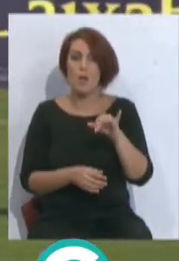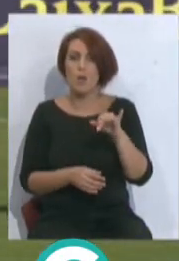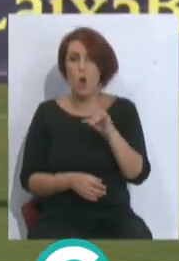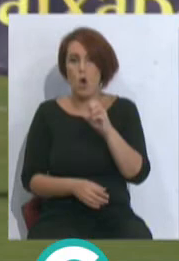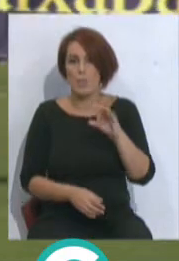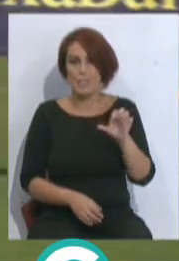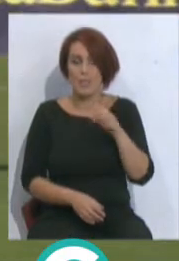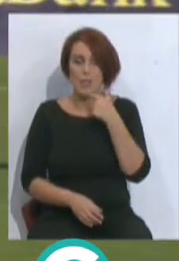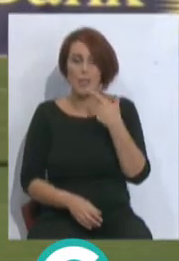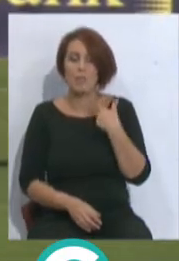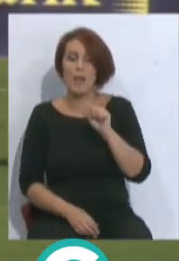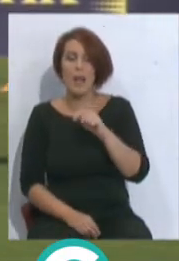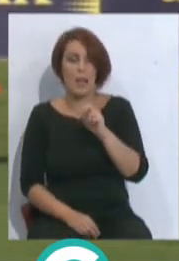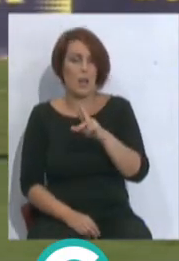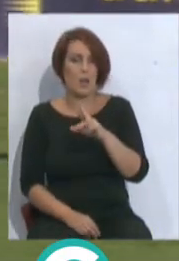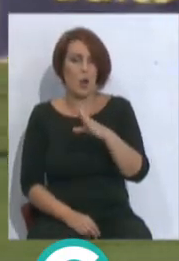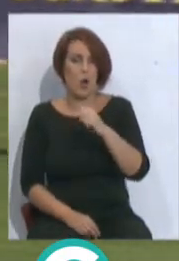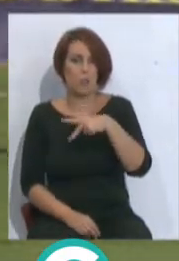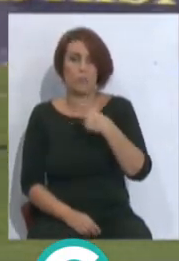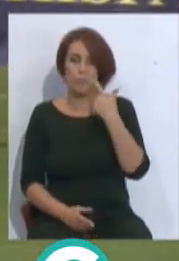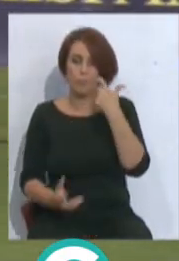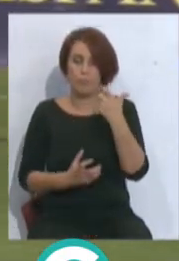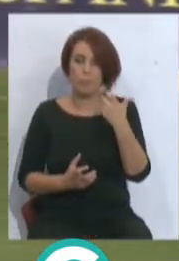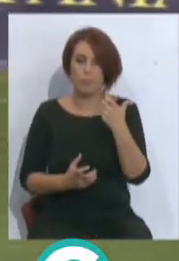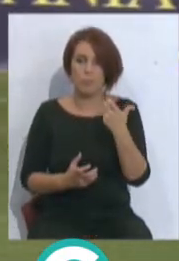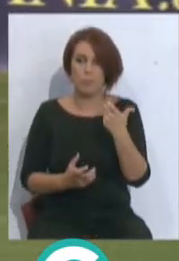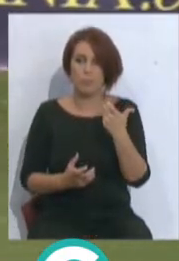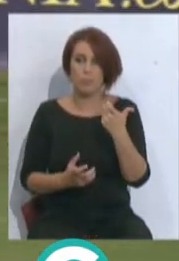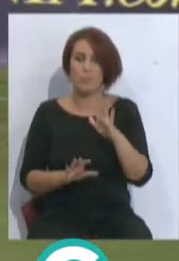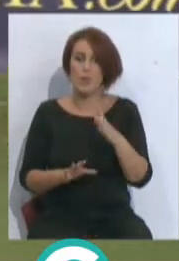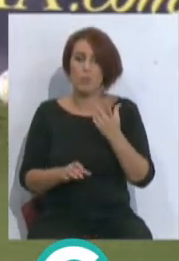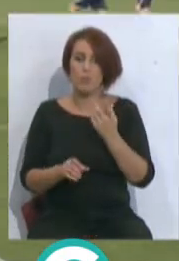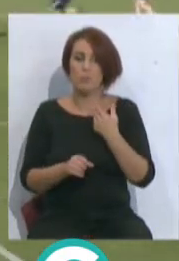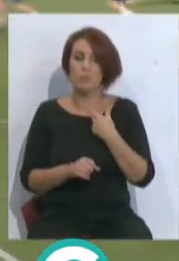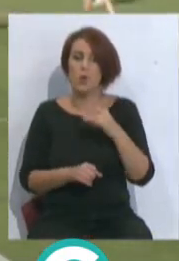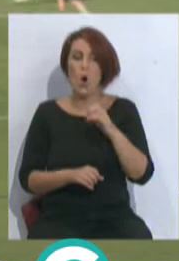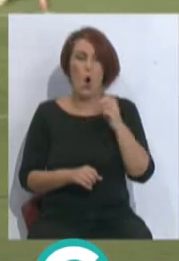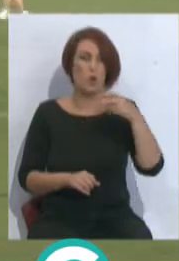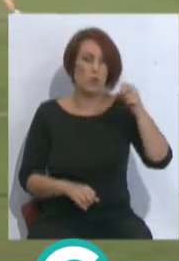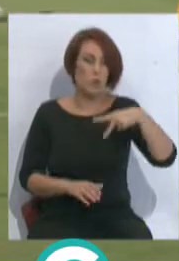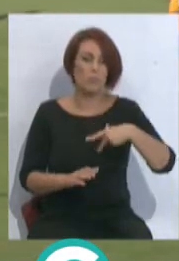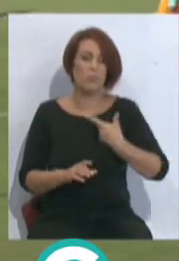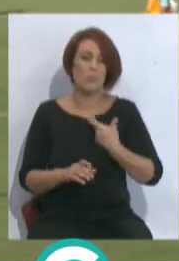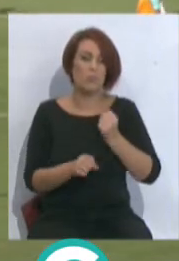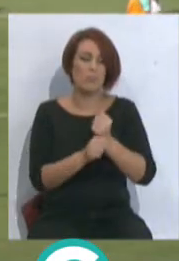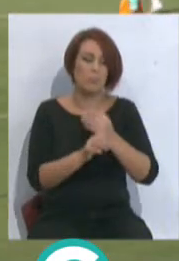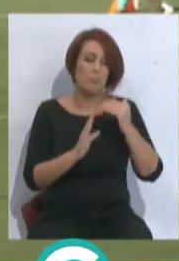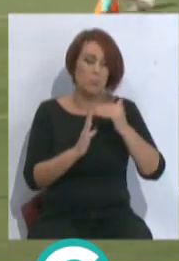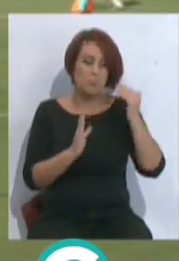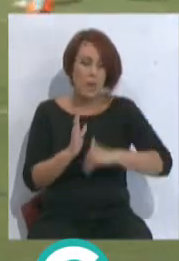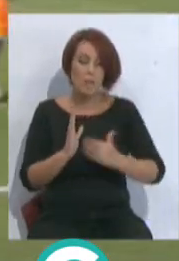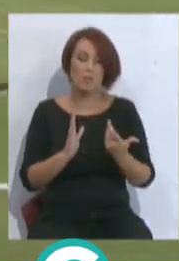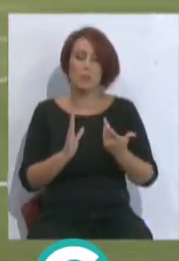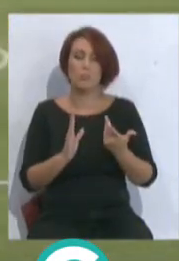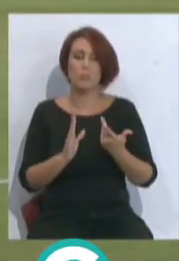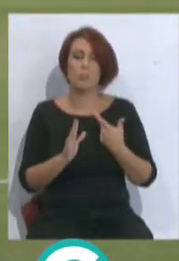Tommy Alarcón, él ha destacado muchísimo, pero ha bajado el rendimiento de James Johnson, no está después de la